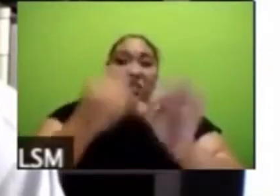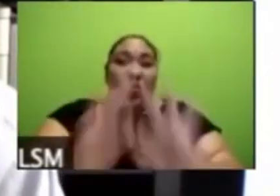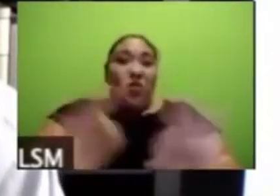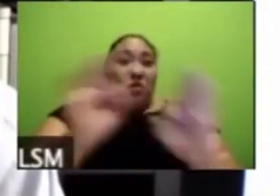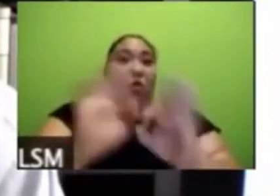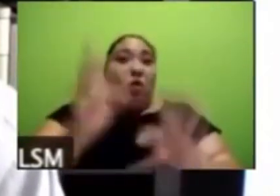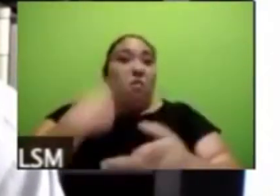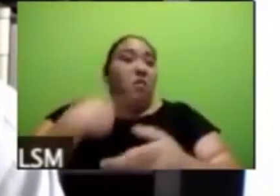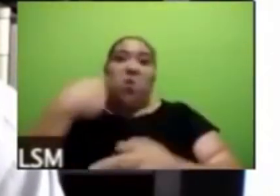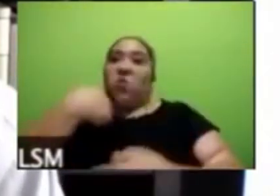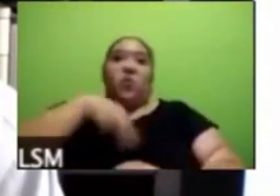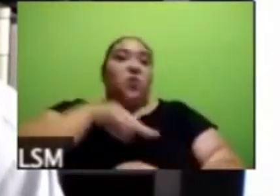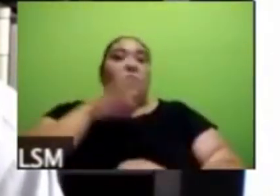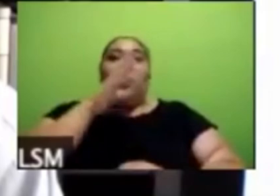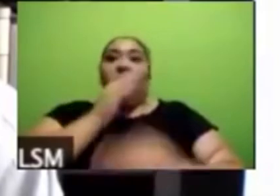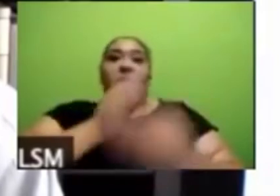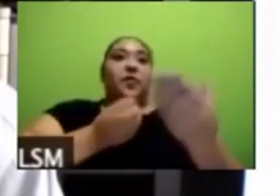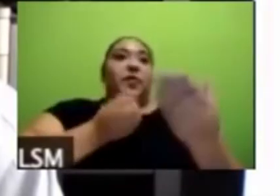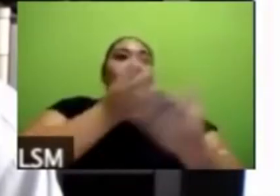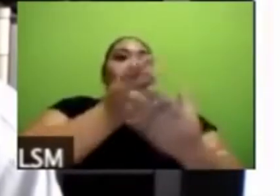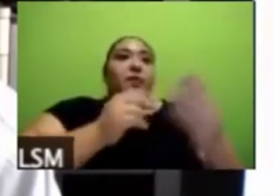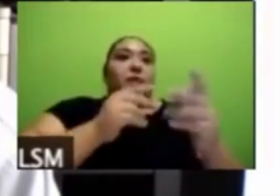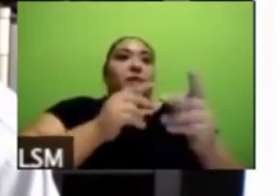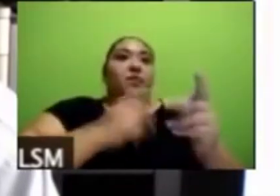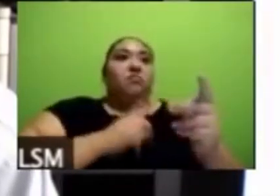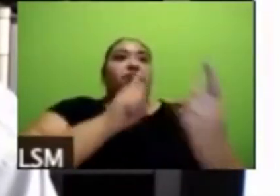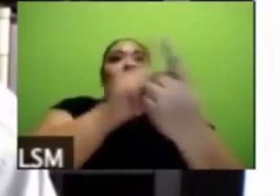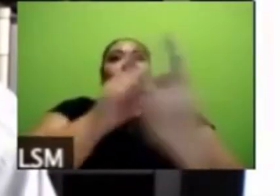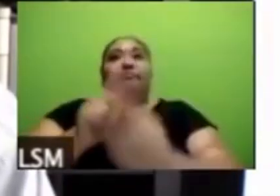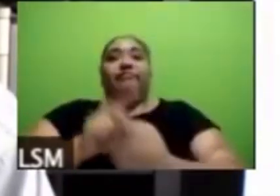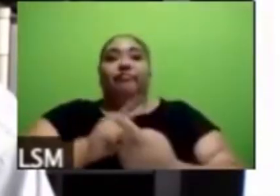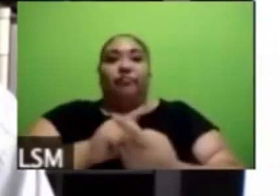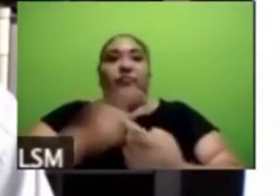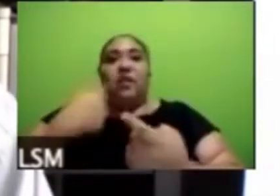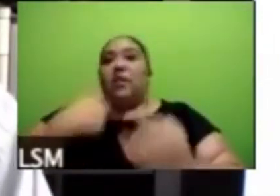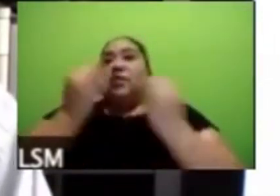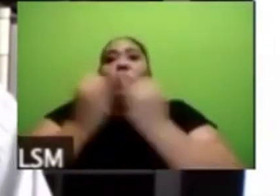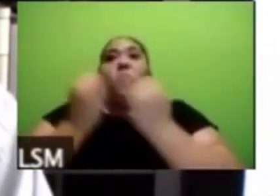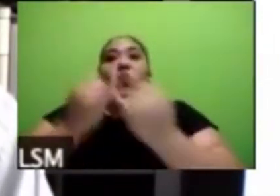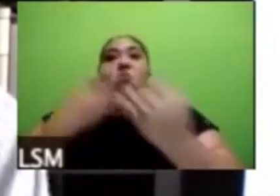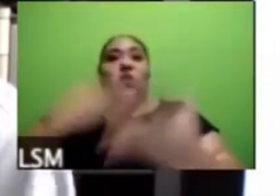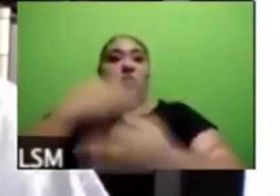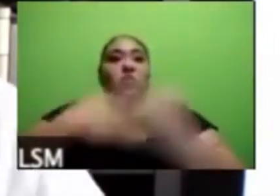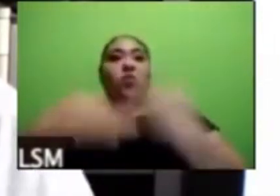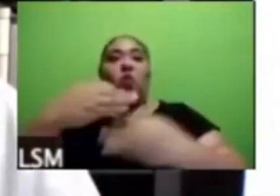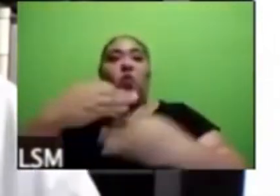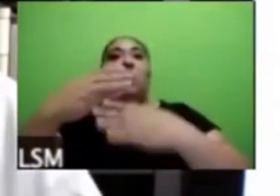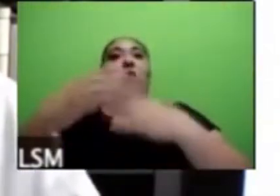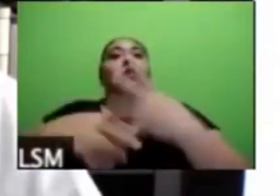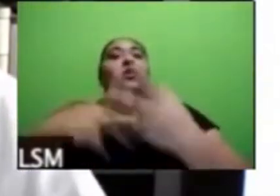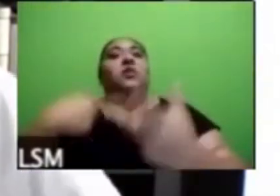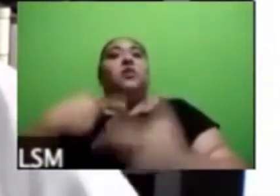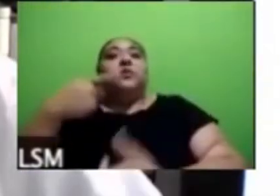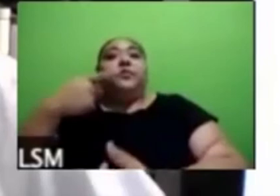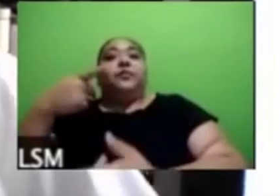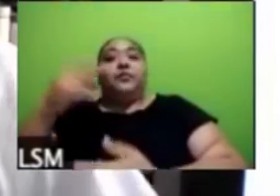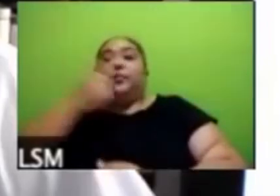infantil no ha sido tan tan retratada como debiéramos entonces la sugerencia me parece muy puntual